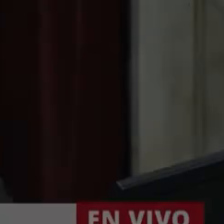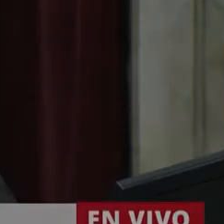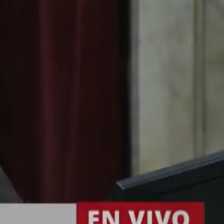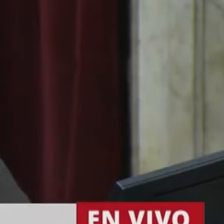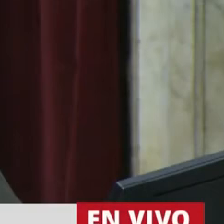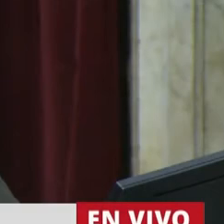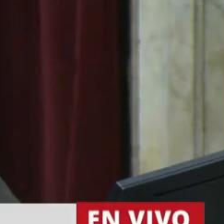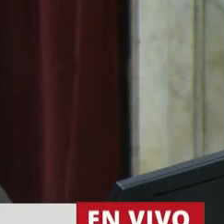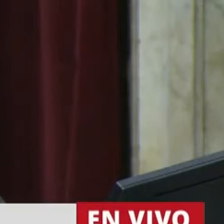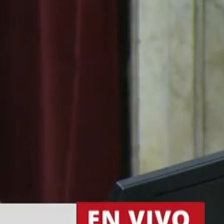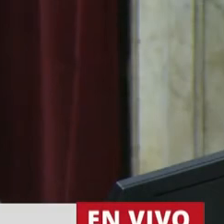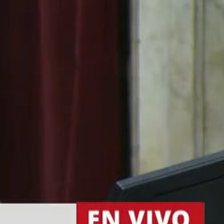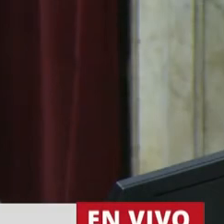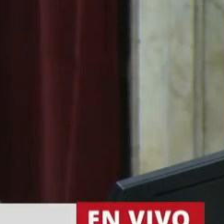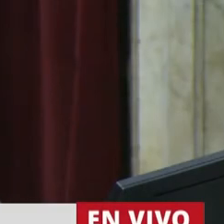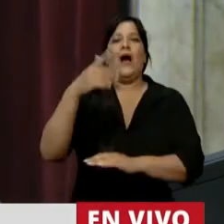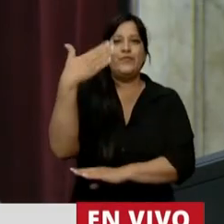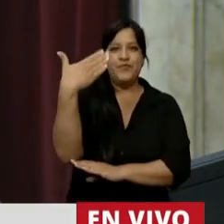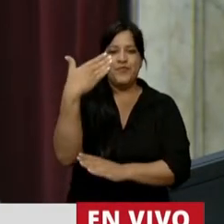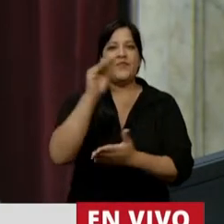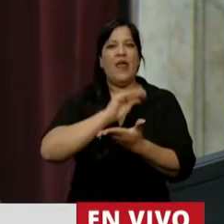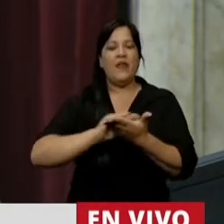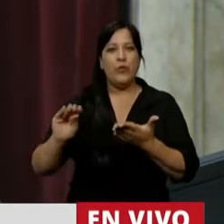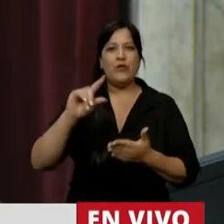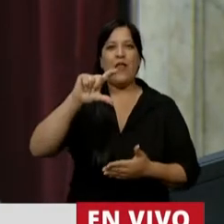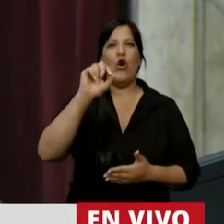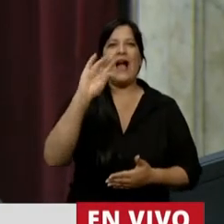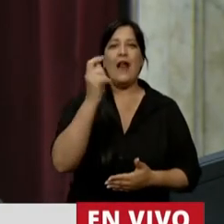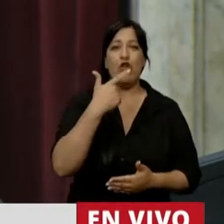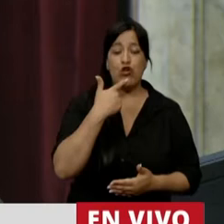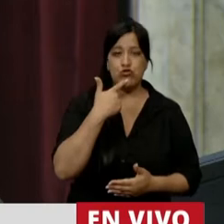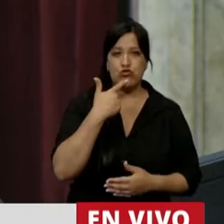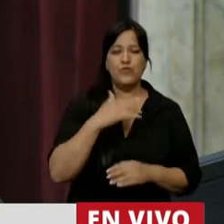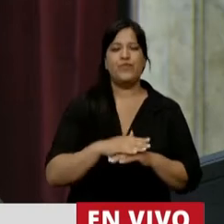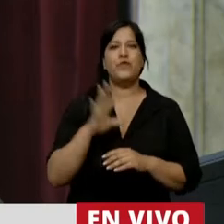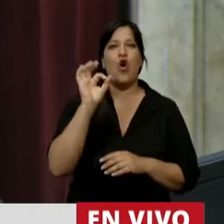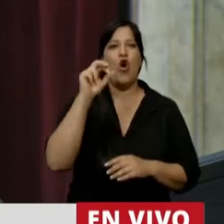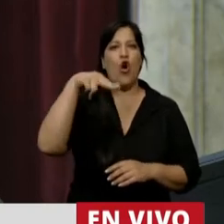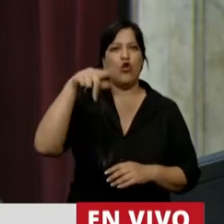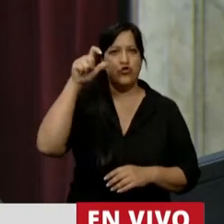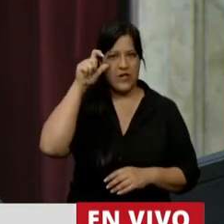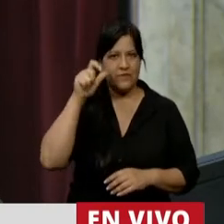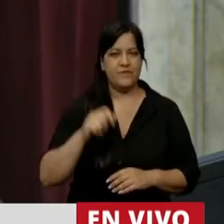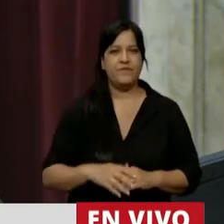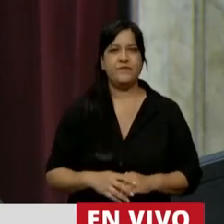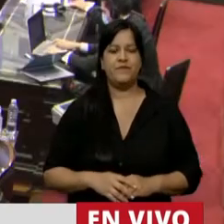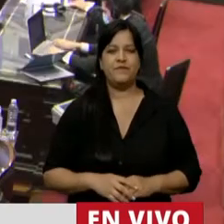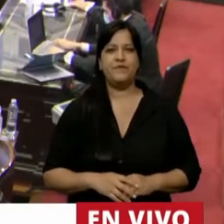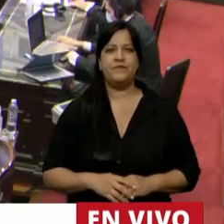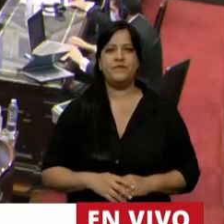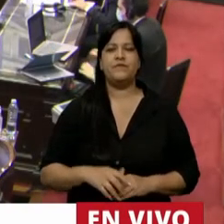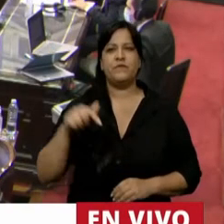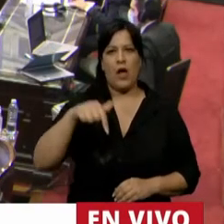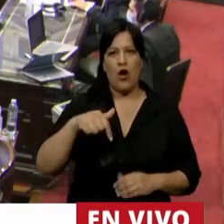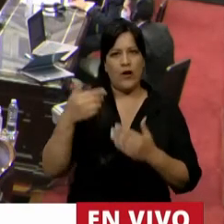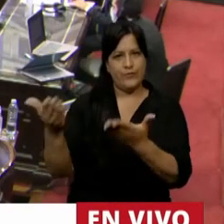Le damos la palabra al diputado Carlos Ibrahim Ponce. Tiene la